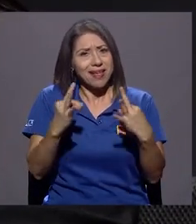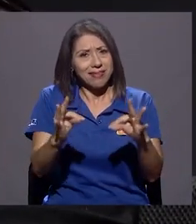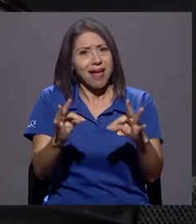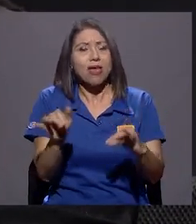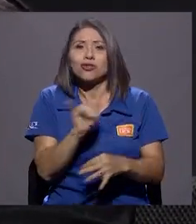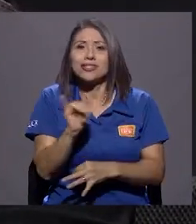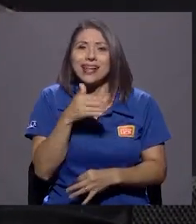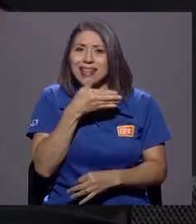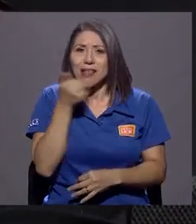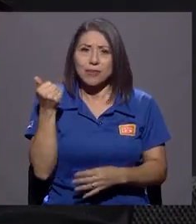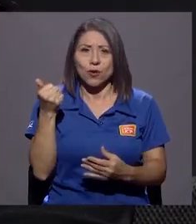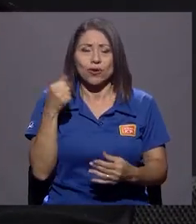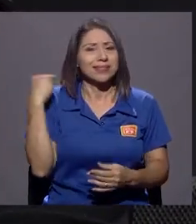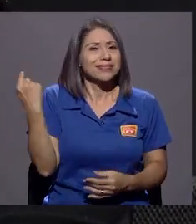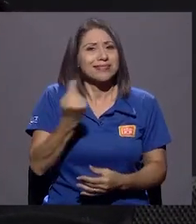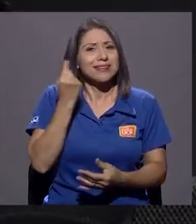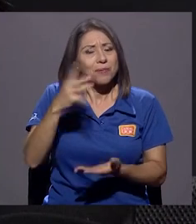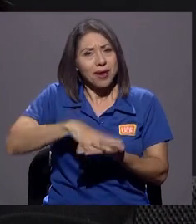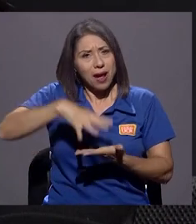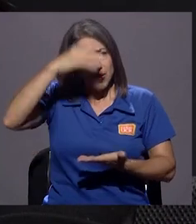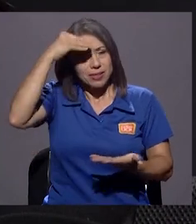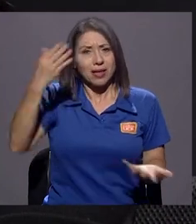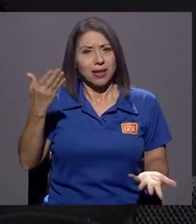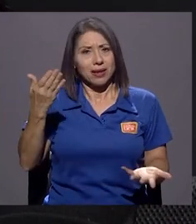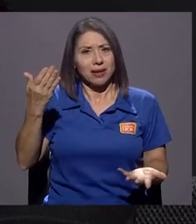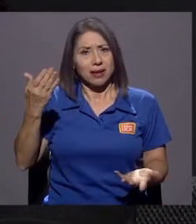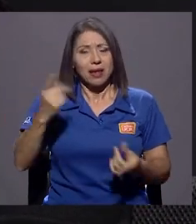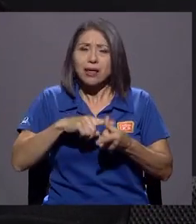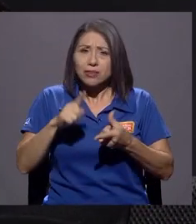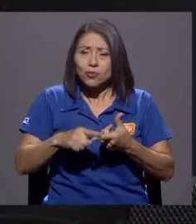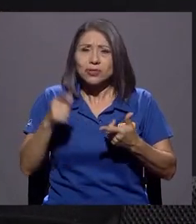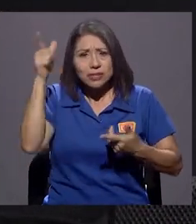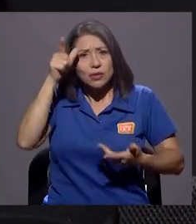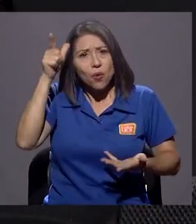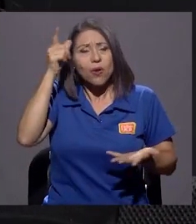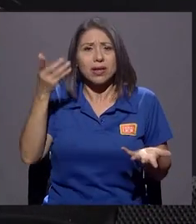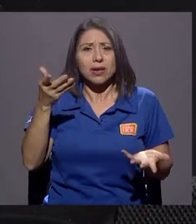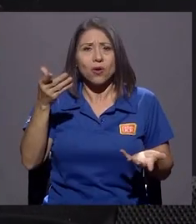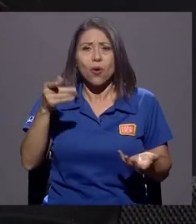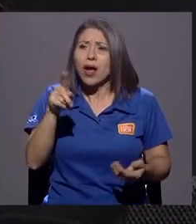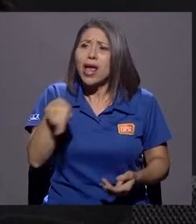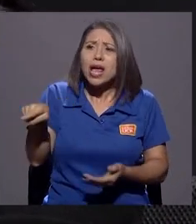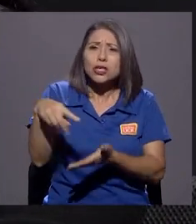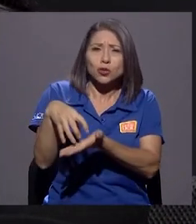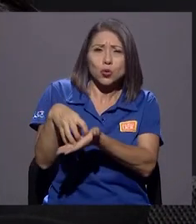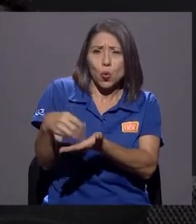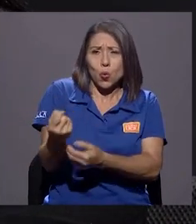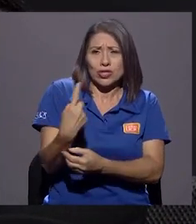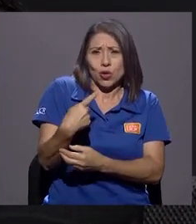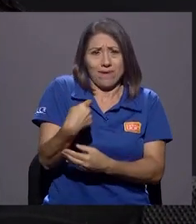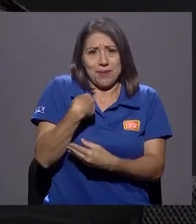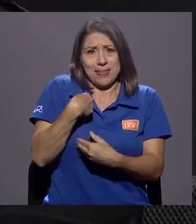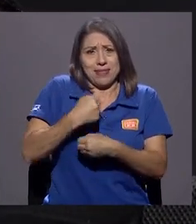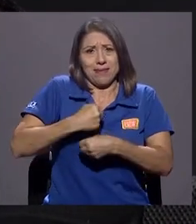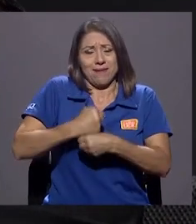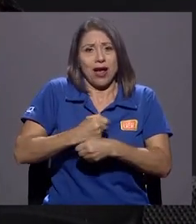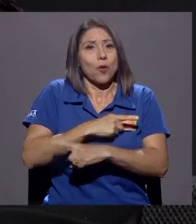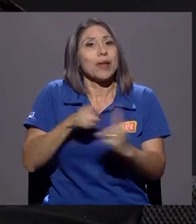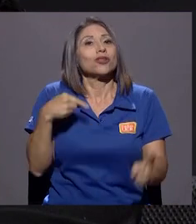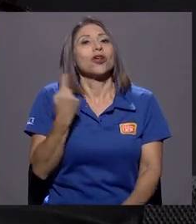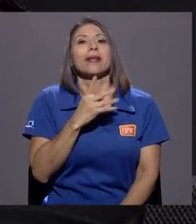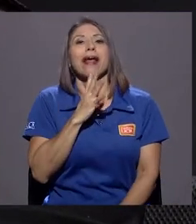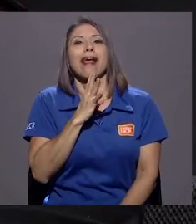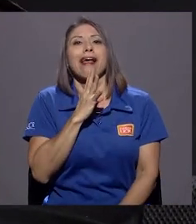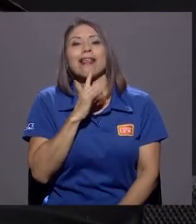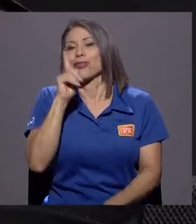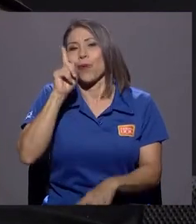de las mejores y siempre aprender. Entonces, por supuesto, el rendimiento lo cuestionaban, pero eran de palabra, no podían cuestionarlo a través de